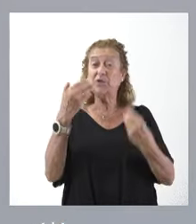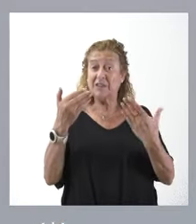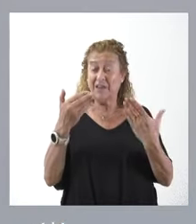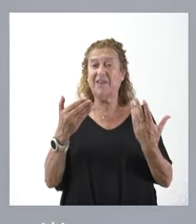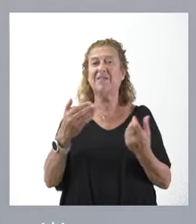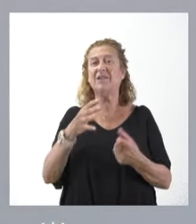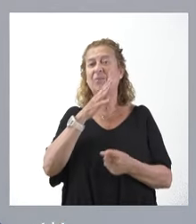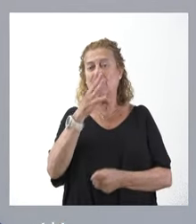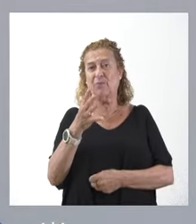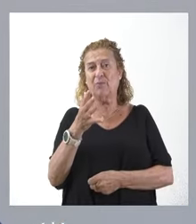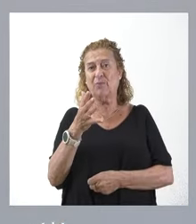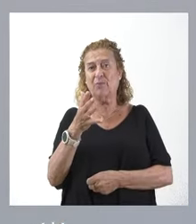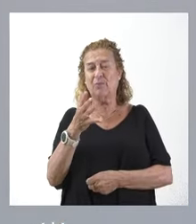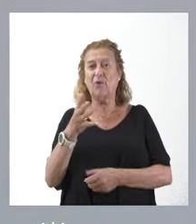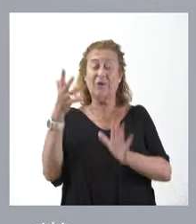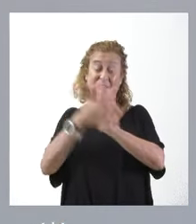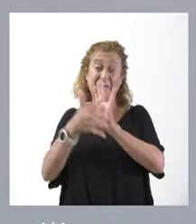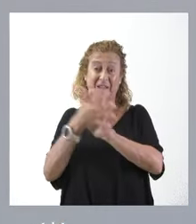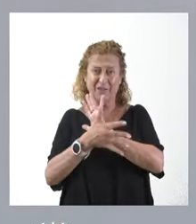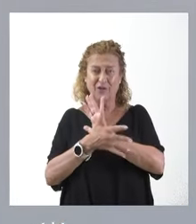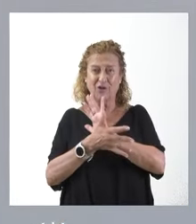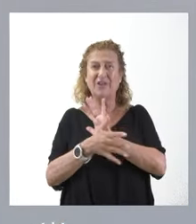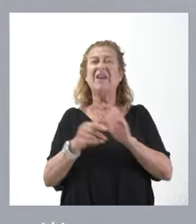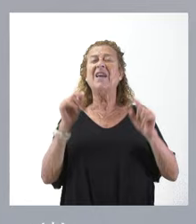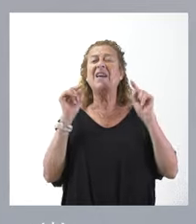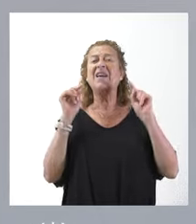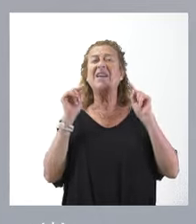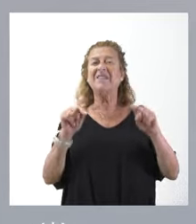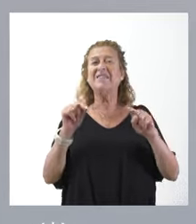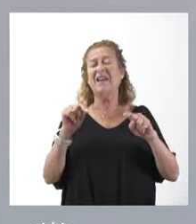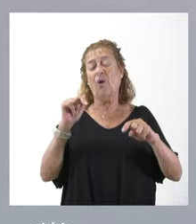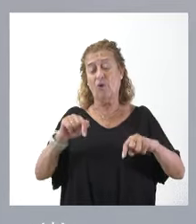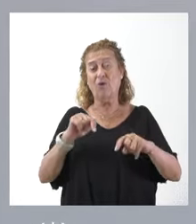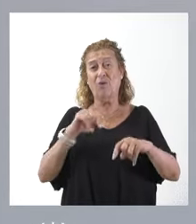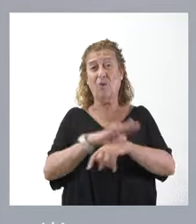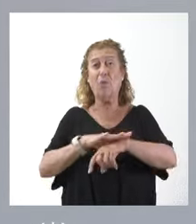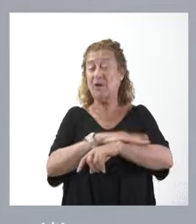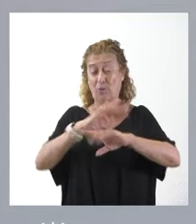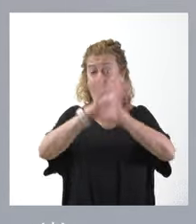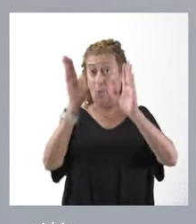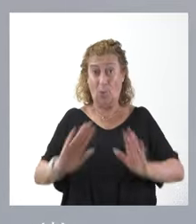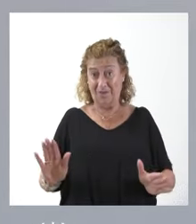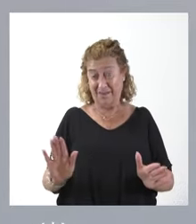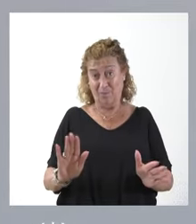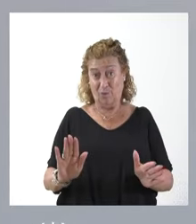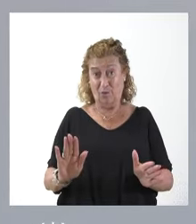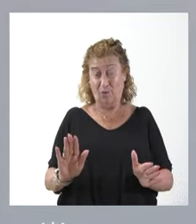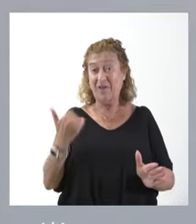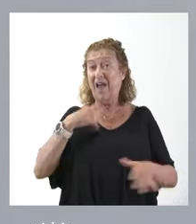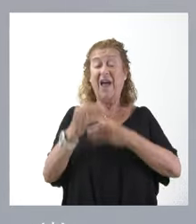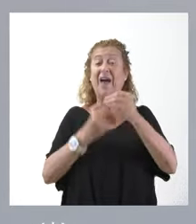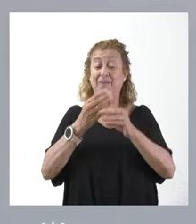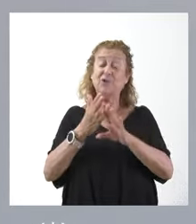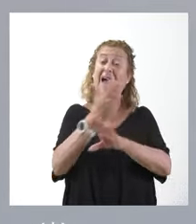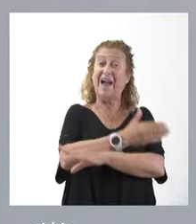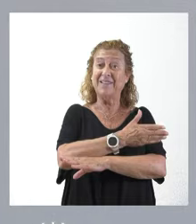consejero, por la explicación. Es este el Consejo de Gobierno justo último que hacemos antes